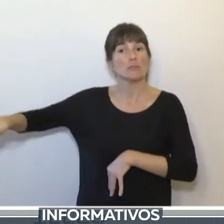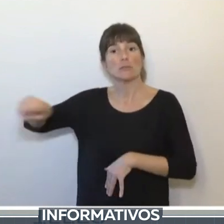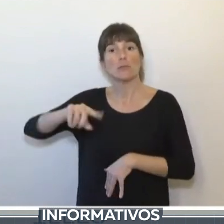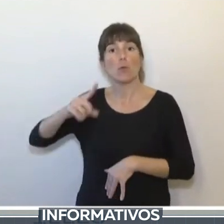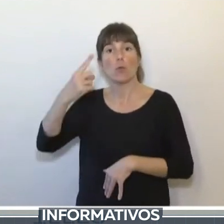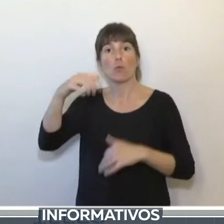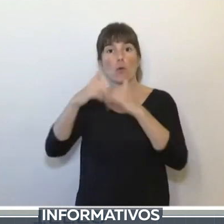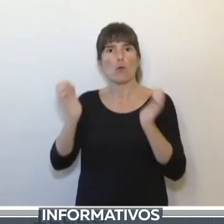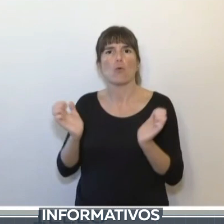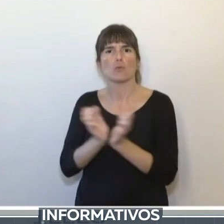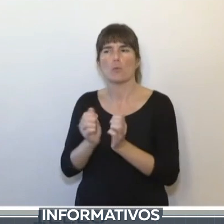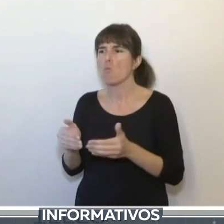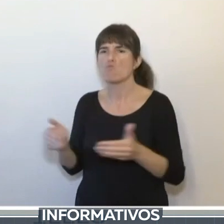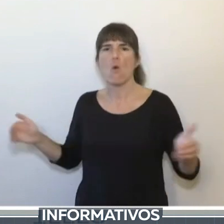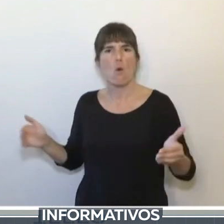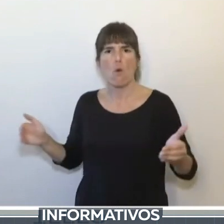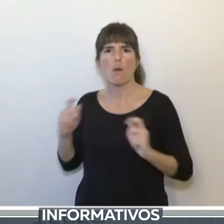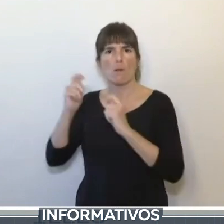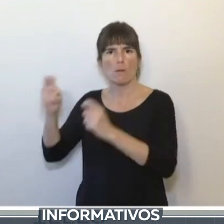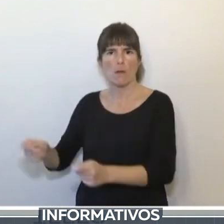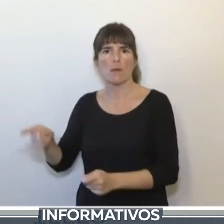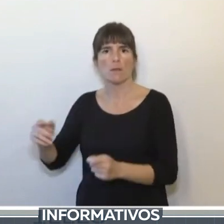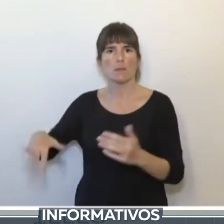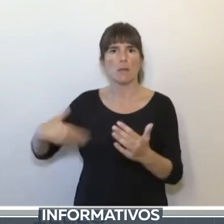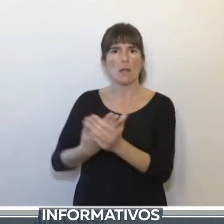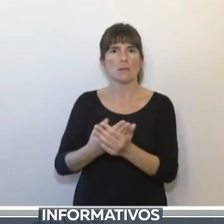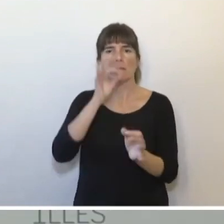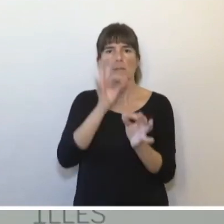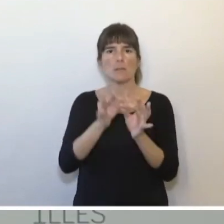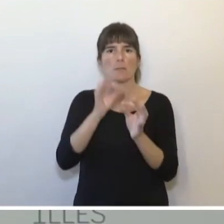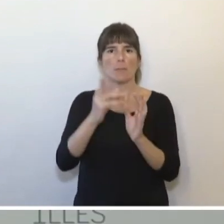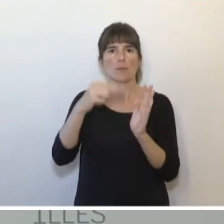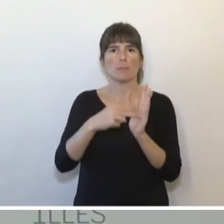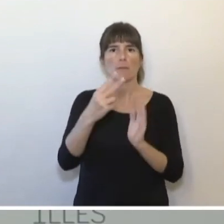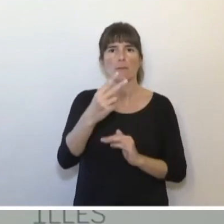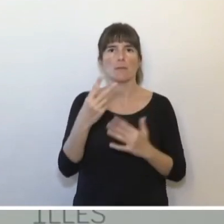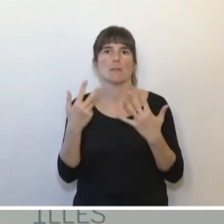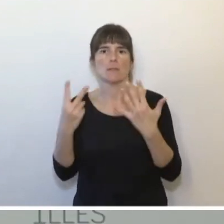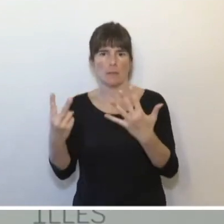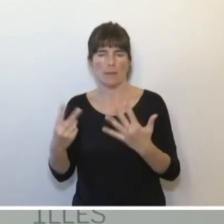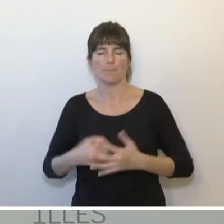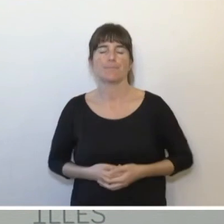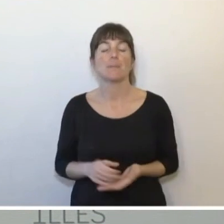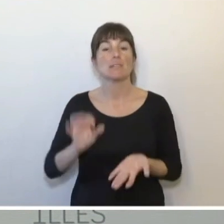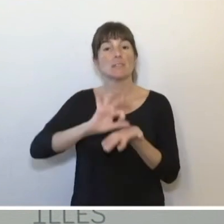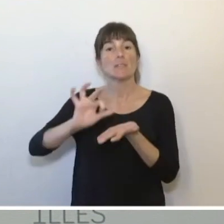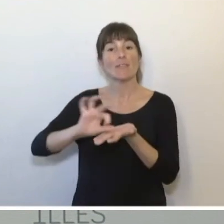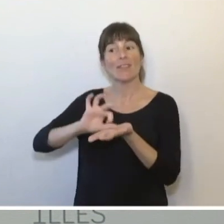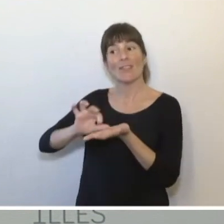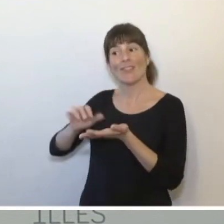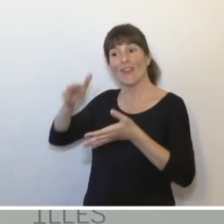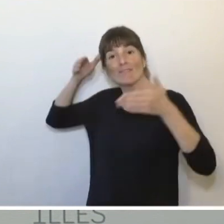y tendrá una vigencia prevista hasta septiembre del 2027. El servicio de oncología actualmente tiene una